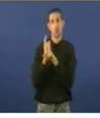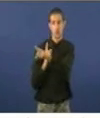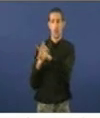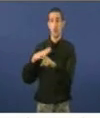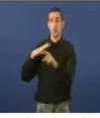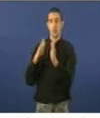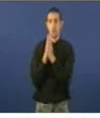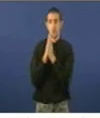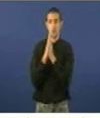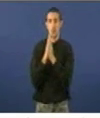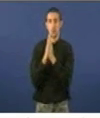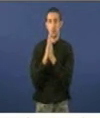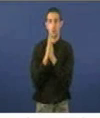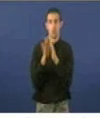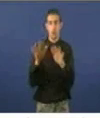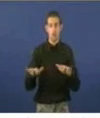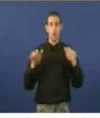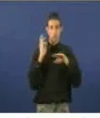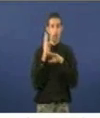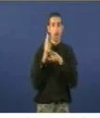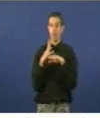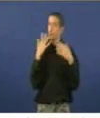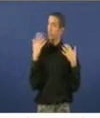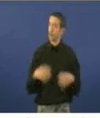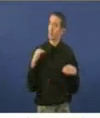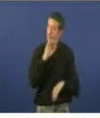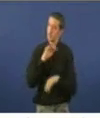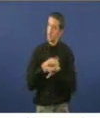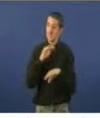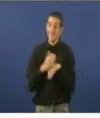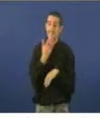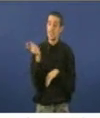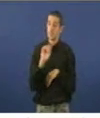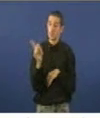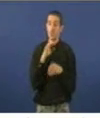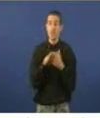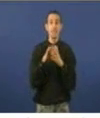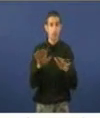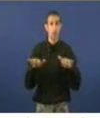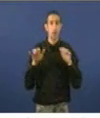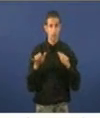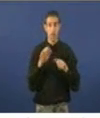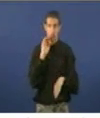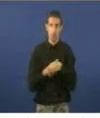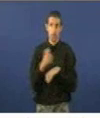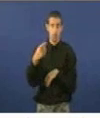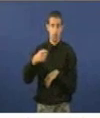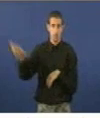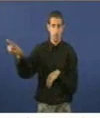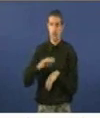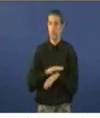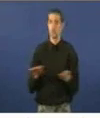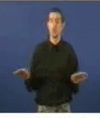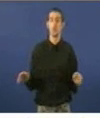Pregolle este pleno con toda a normalidade, senón que os servizos da Cámara fagan o que corresponde, que está así